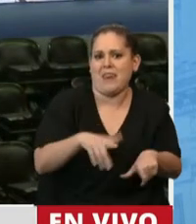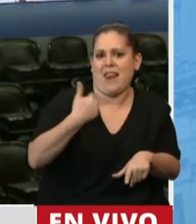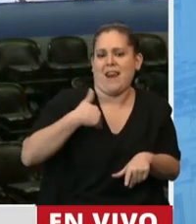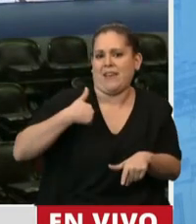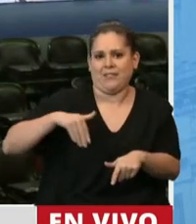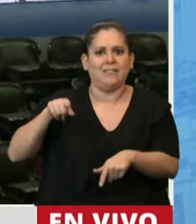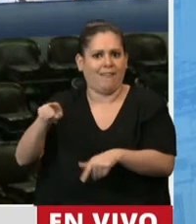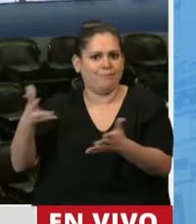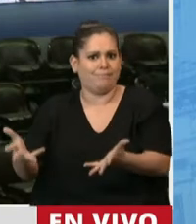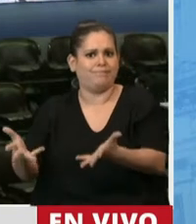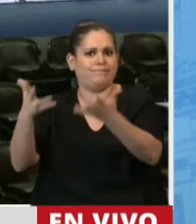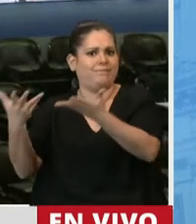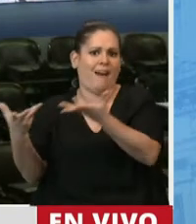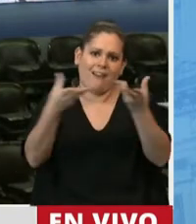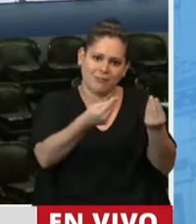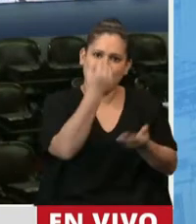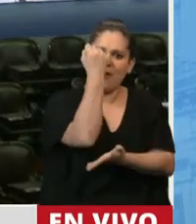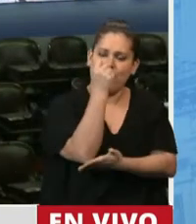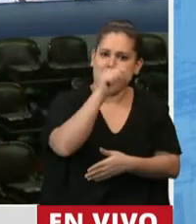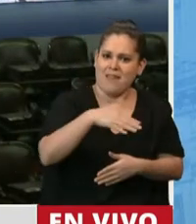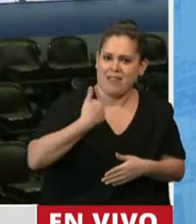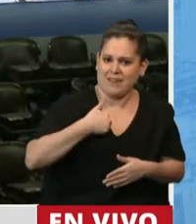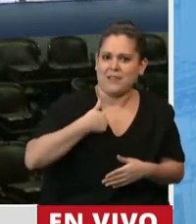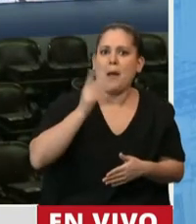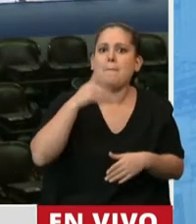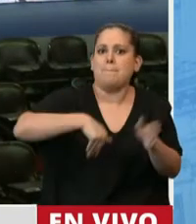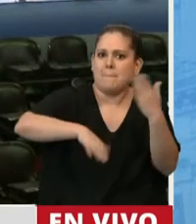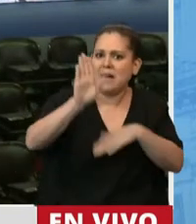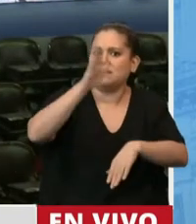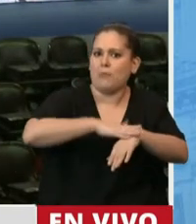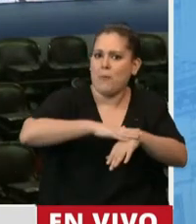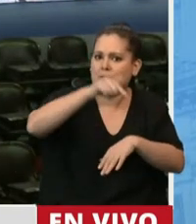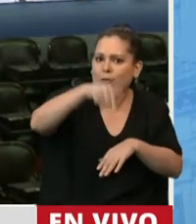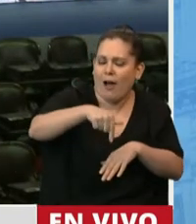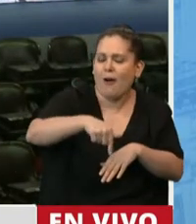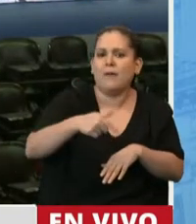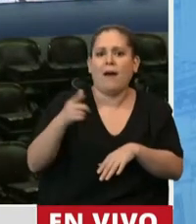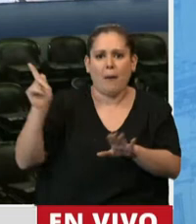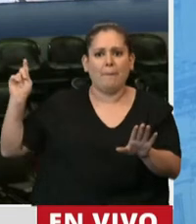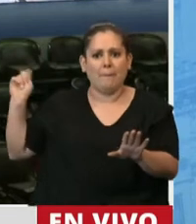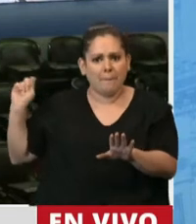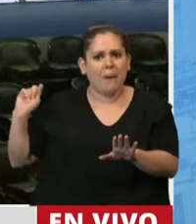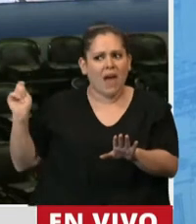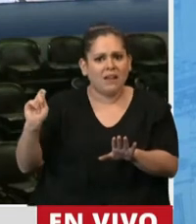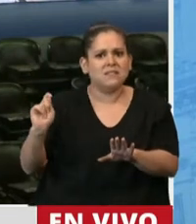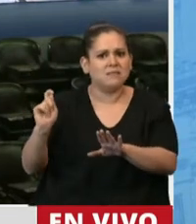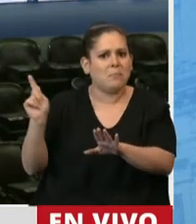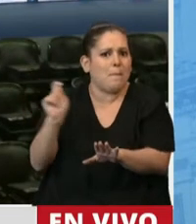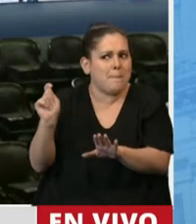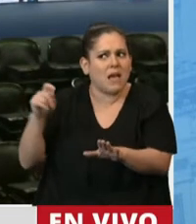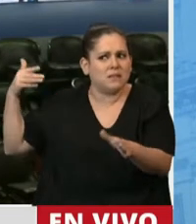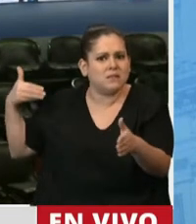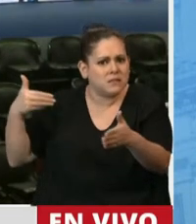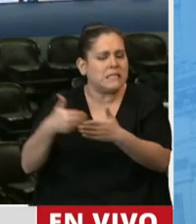este momento. Sinceramente todos los meses que por ahí los hicimos esperar estuvieron, fueron meses